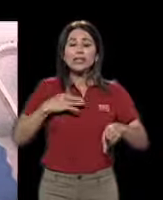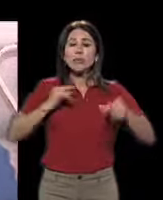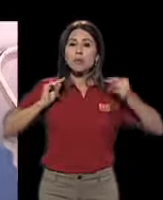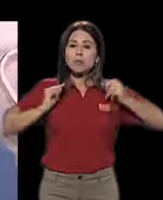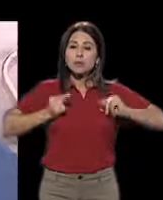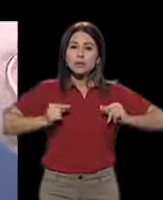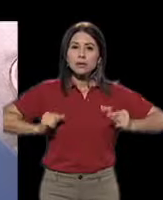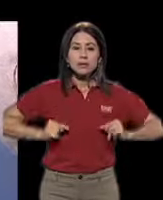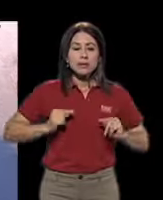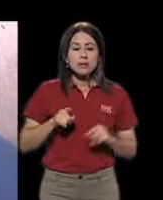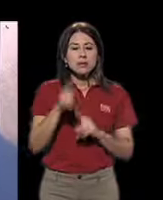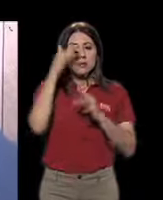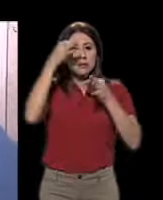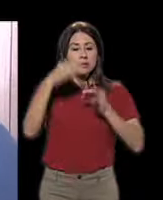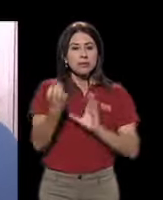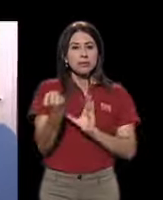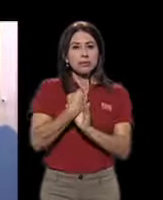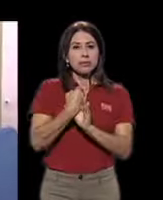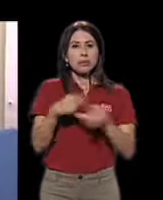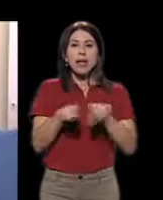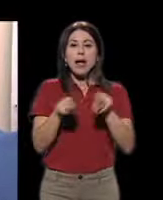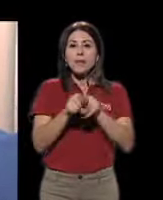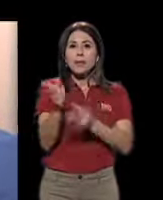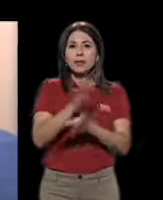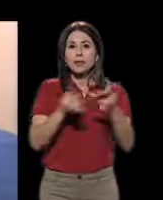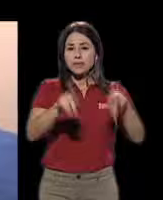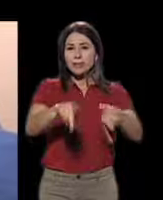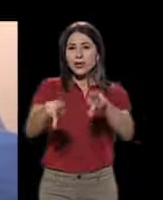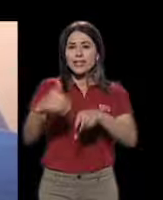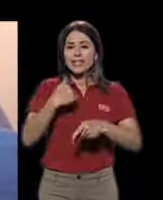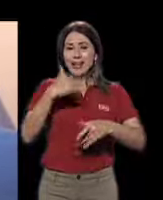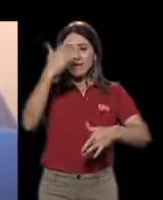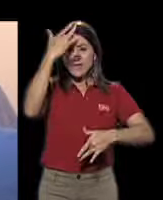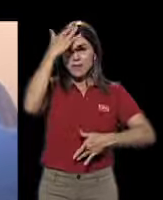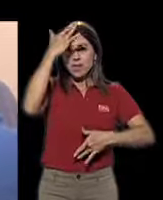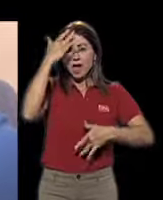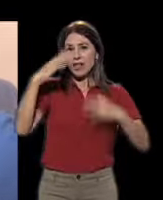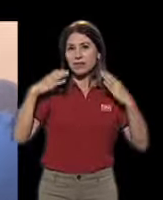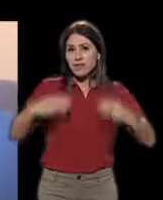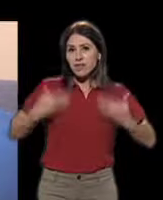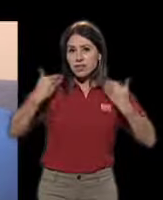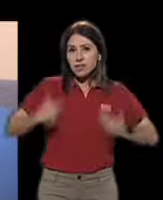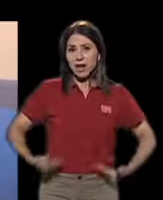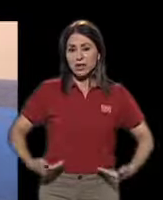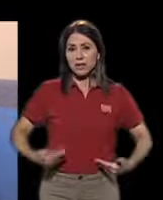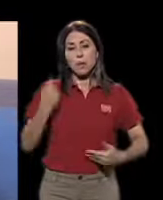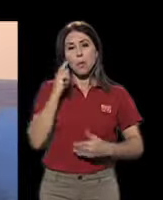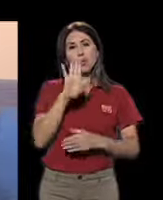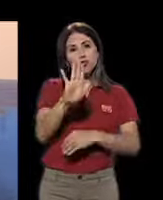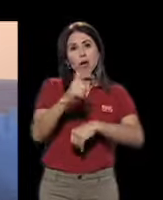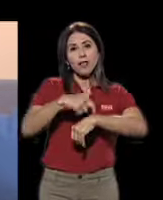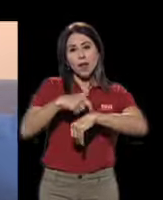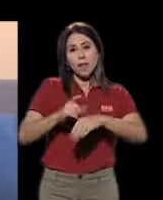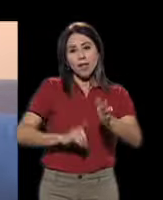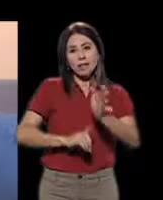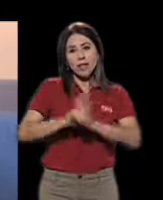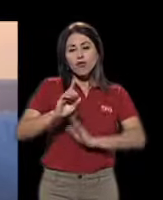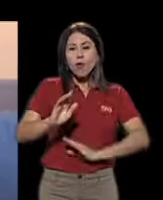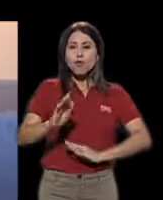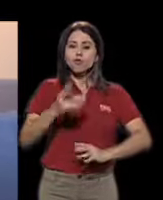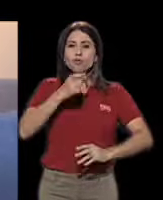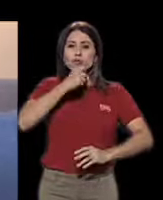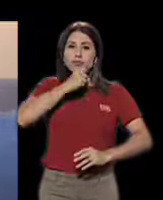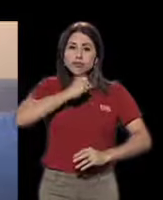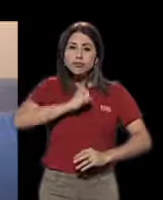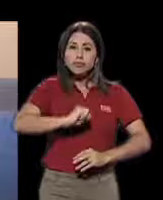crónico, enfermedades físicas específicas de la etapa de desarrollo en la que se encuentran. Hay